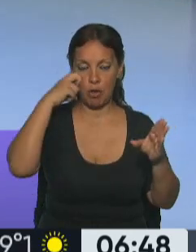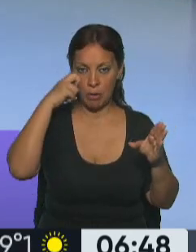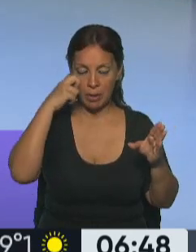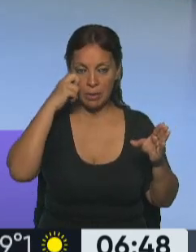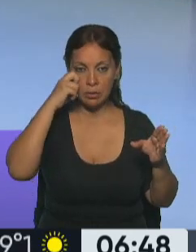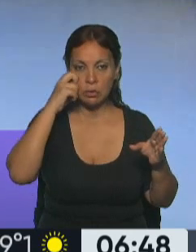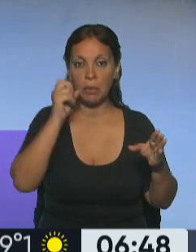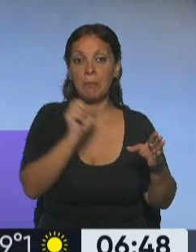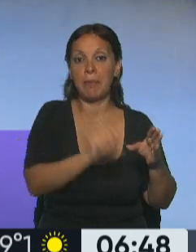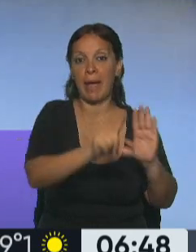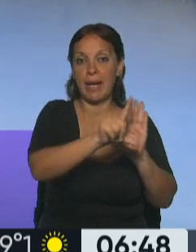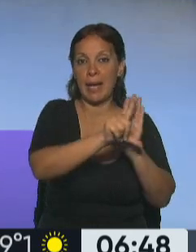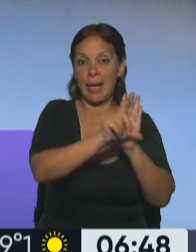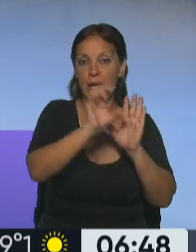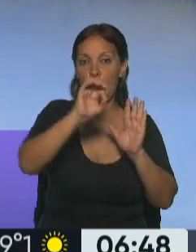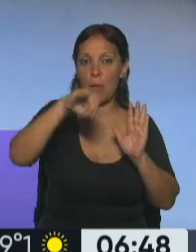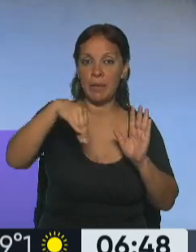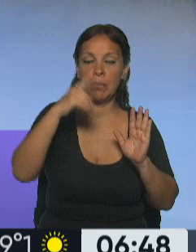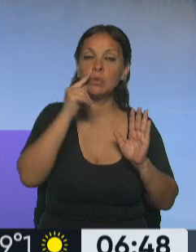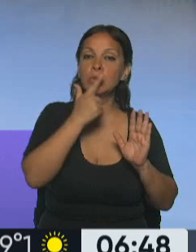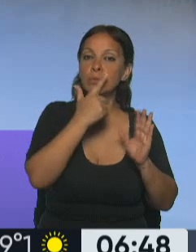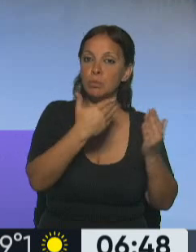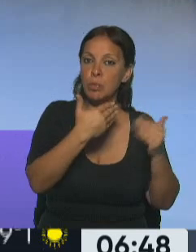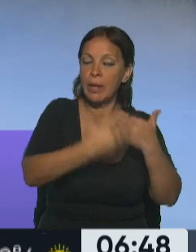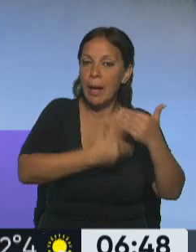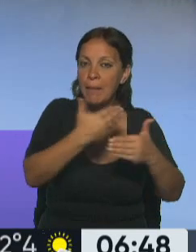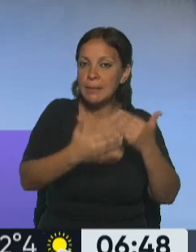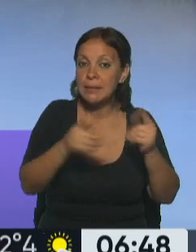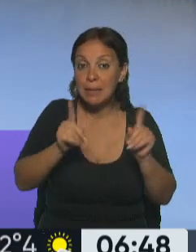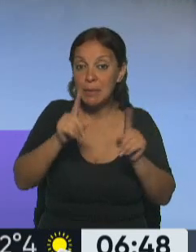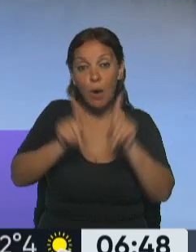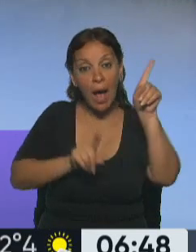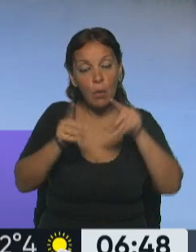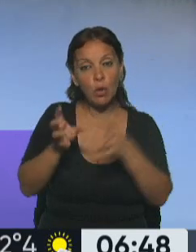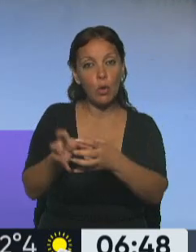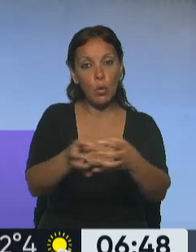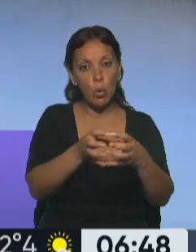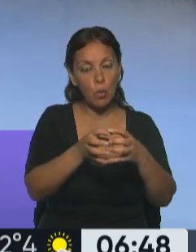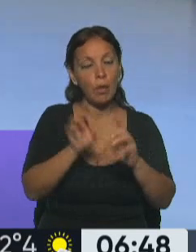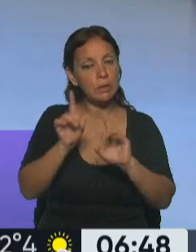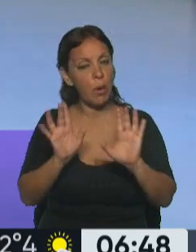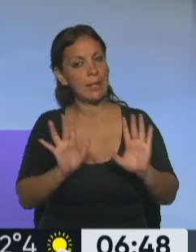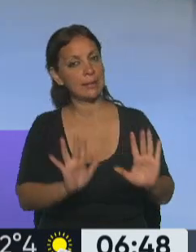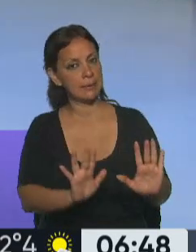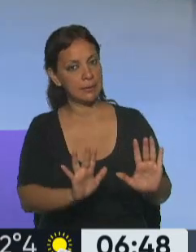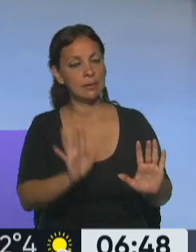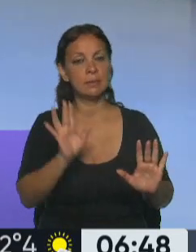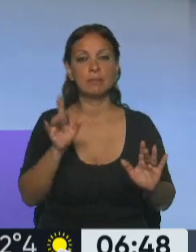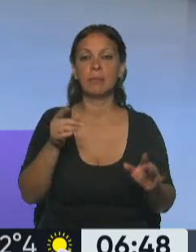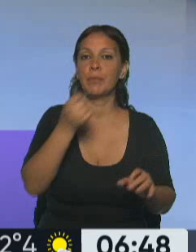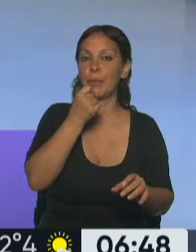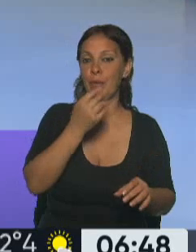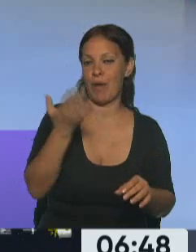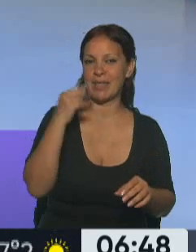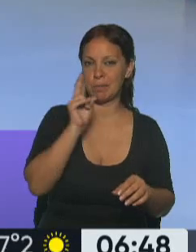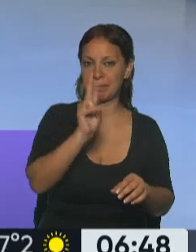que esta ley ómnibus pueda llegar a avanzar, realmente impactantes, como lo que se ha vivido en redes sociales ayer